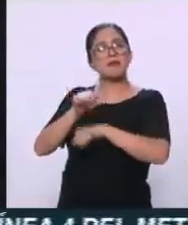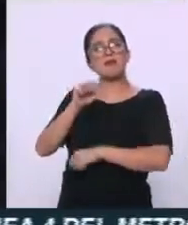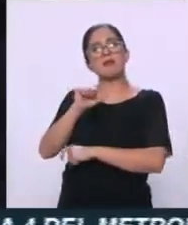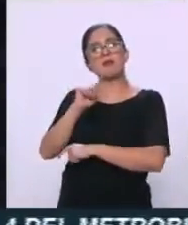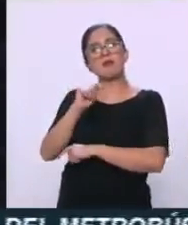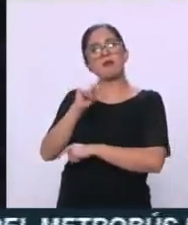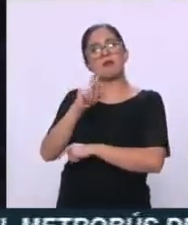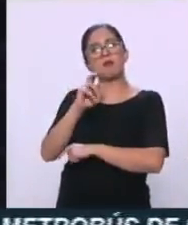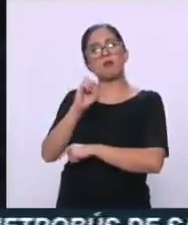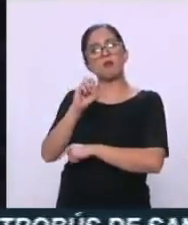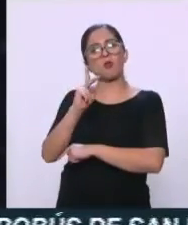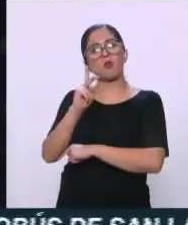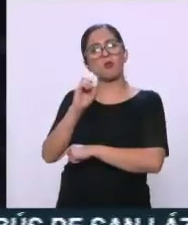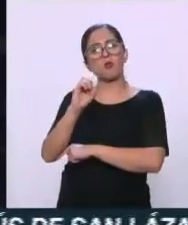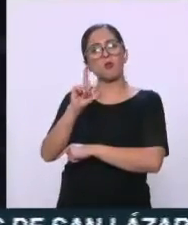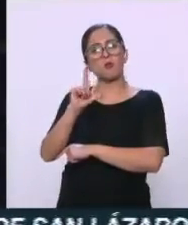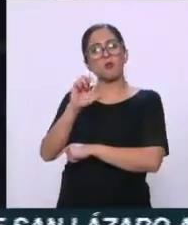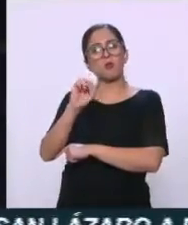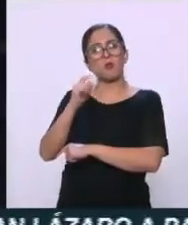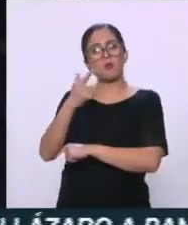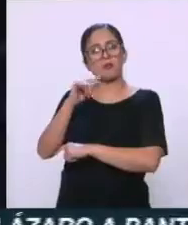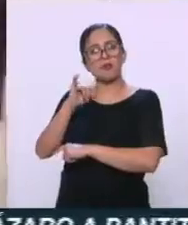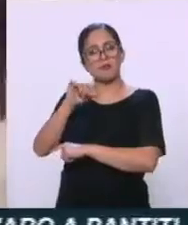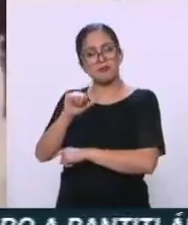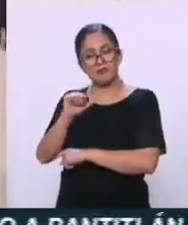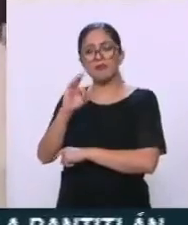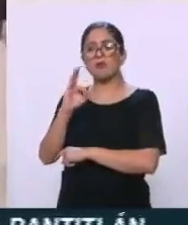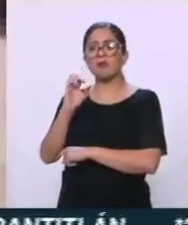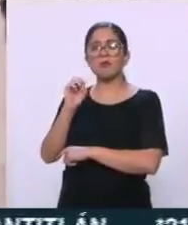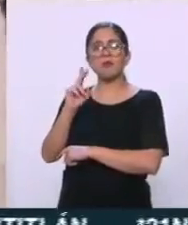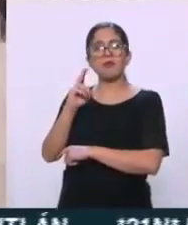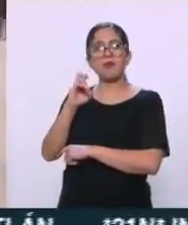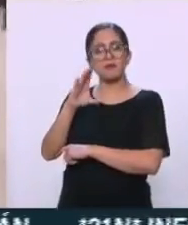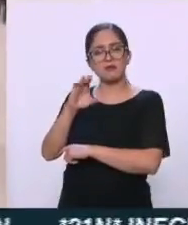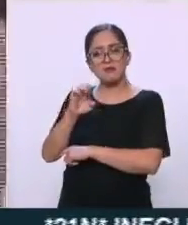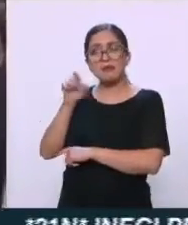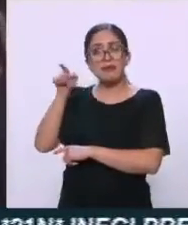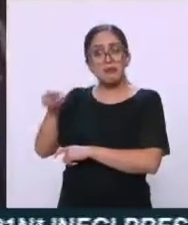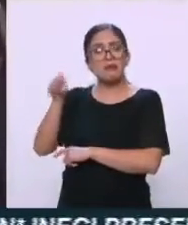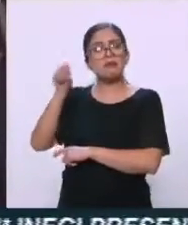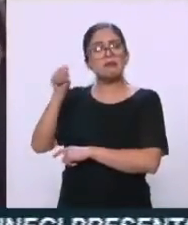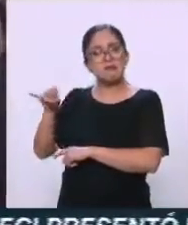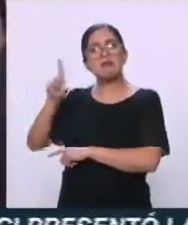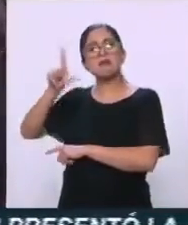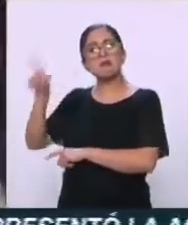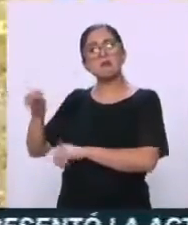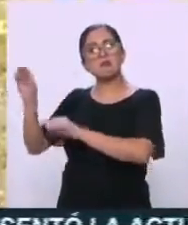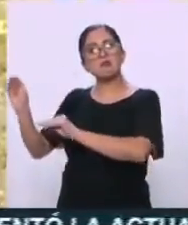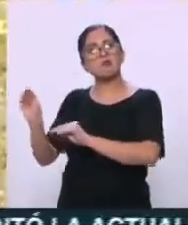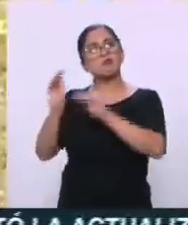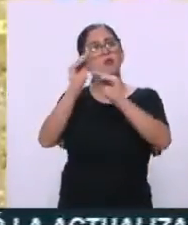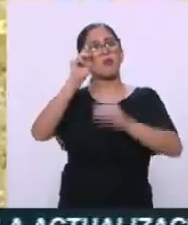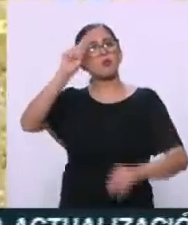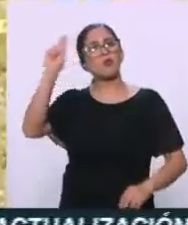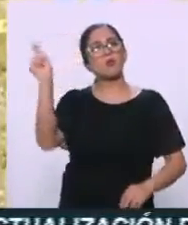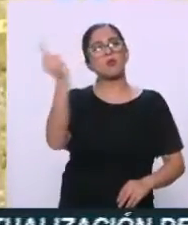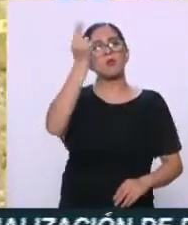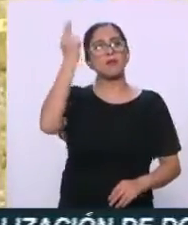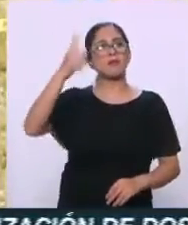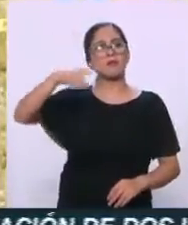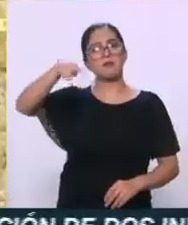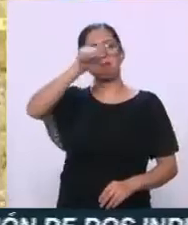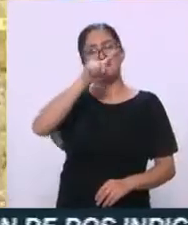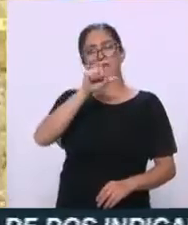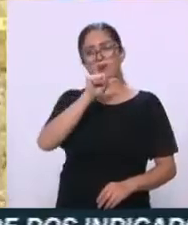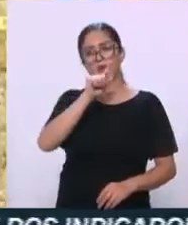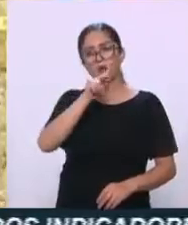validez a los resultados que estableció la Universidad de Innsbruck, y finalmente el proceso